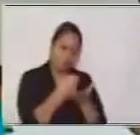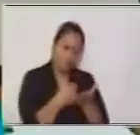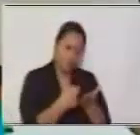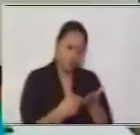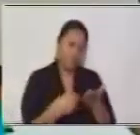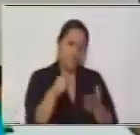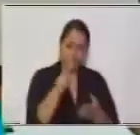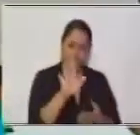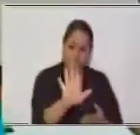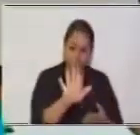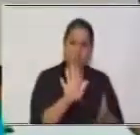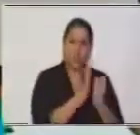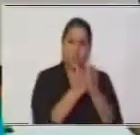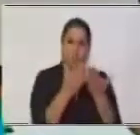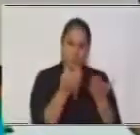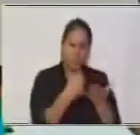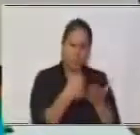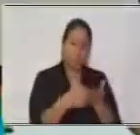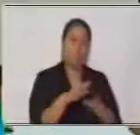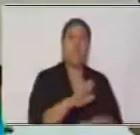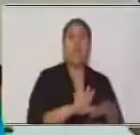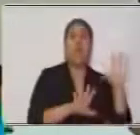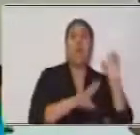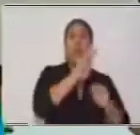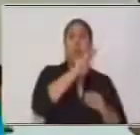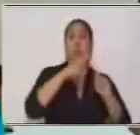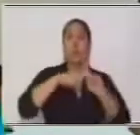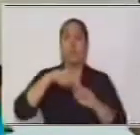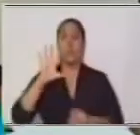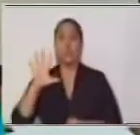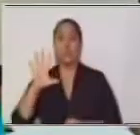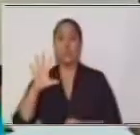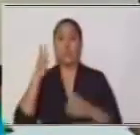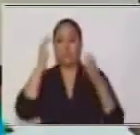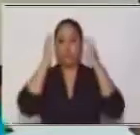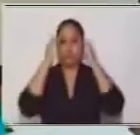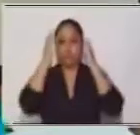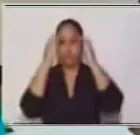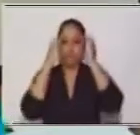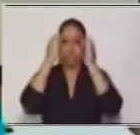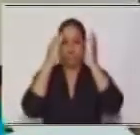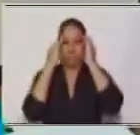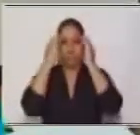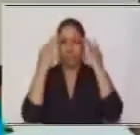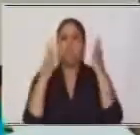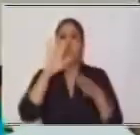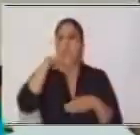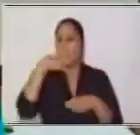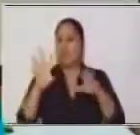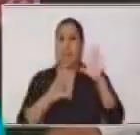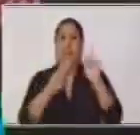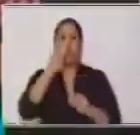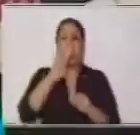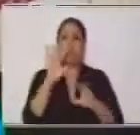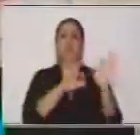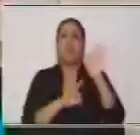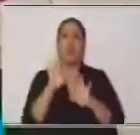vamos, vamos, vamos, multiplica, multiplica doce por cinco. La tabla del cinco o la tabla del doce, ¿sí?